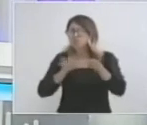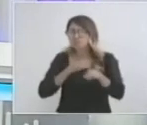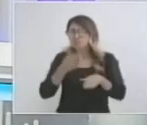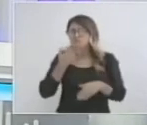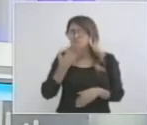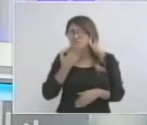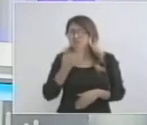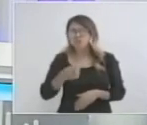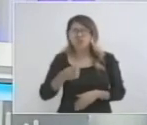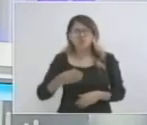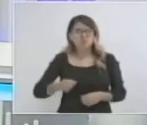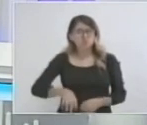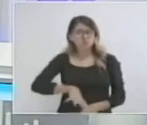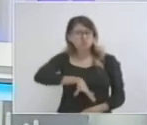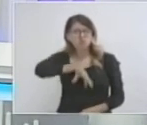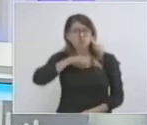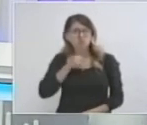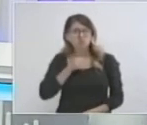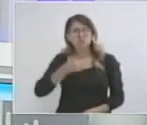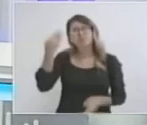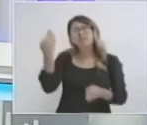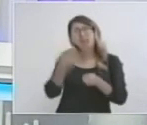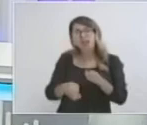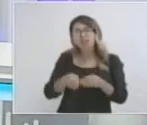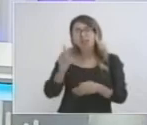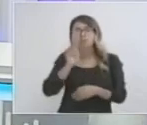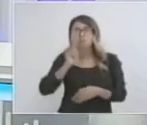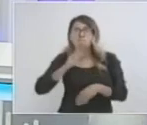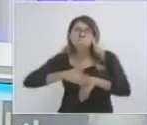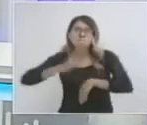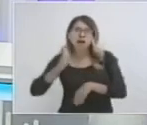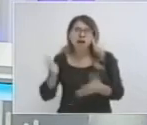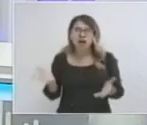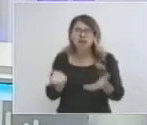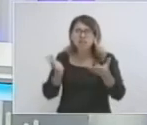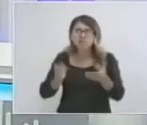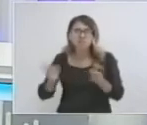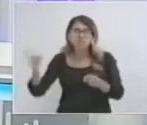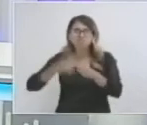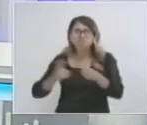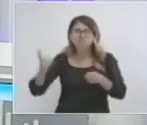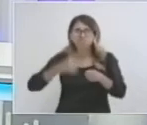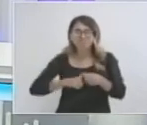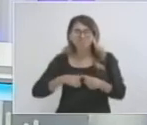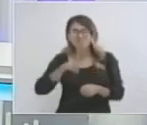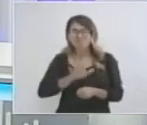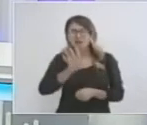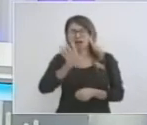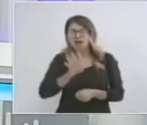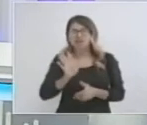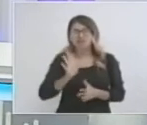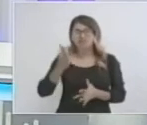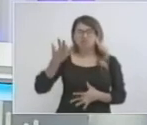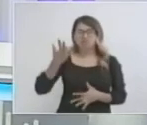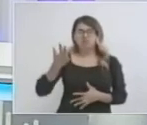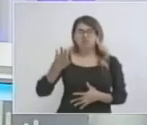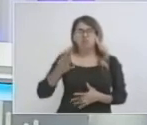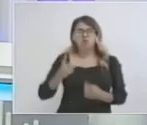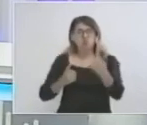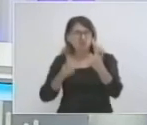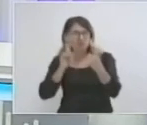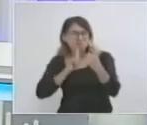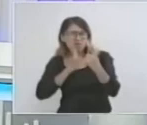son dos mujeres, pero con mucho empuje, la verdad, su empuje representa el de 10, y la verdad muy